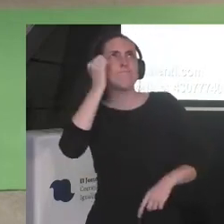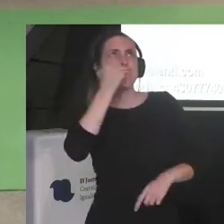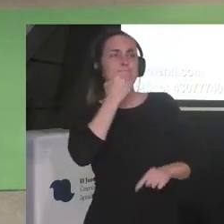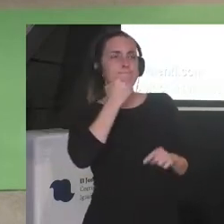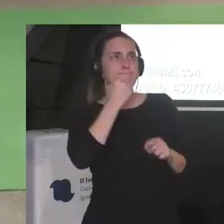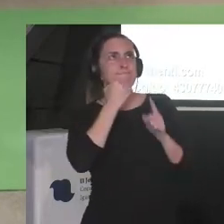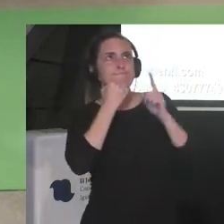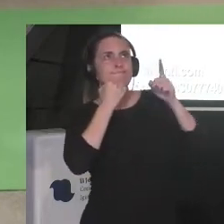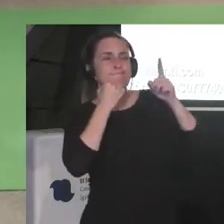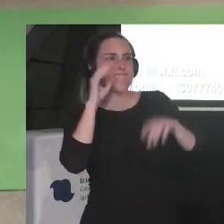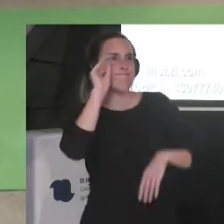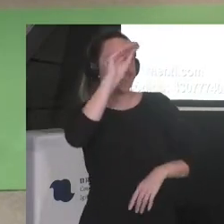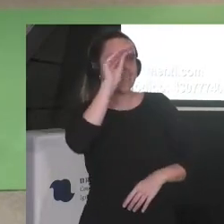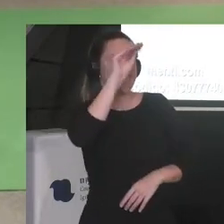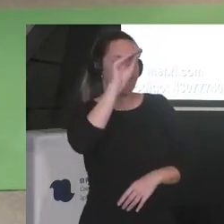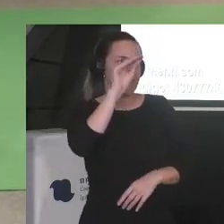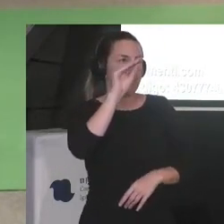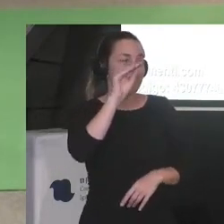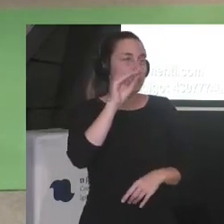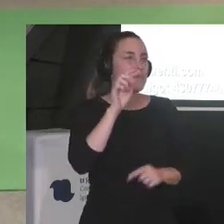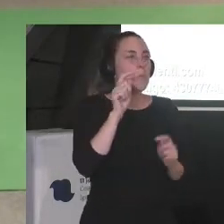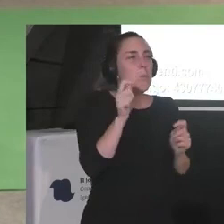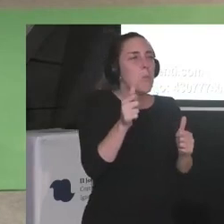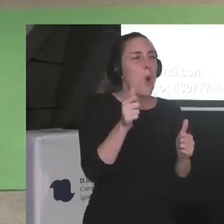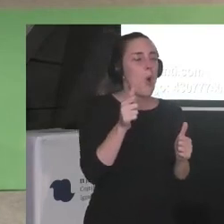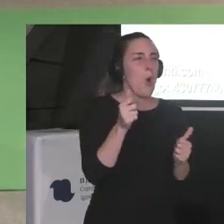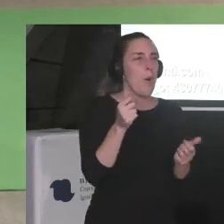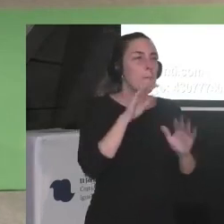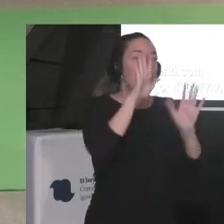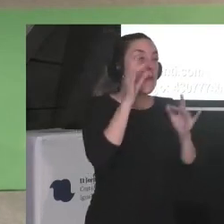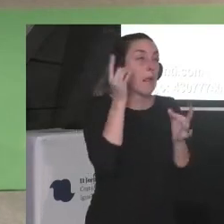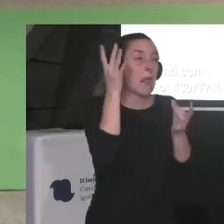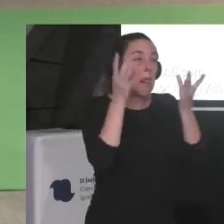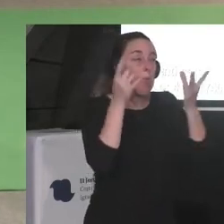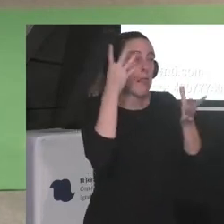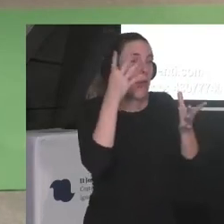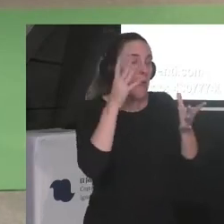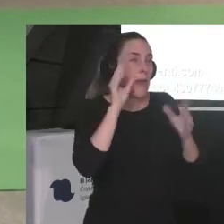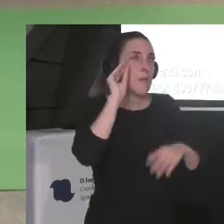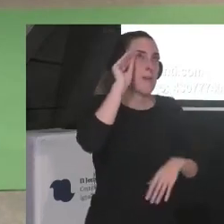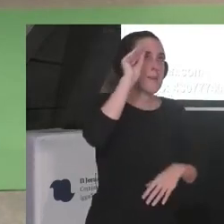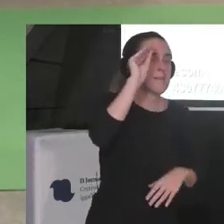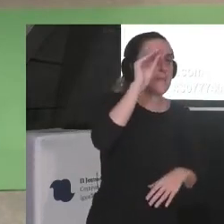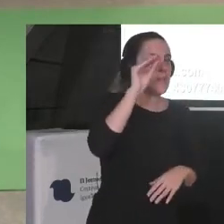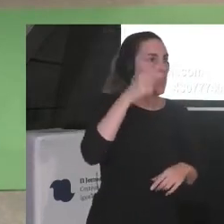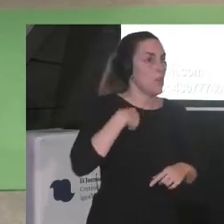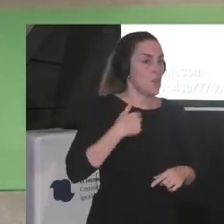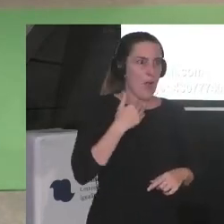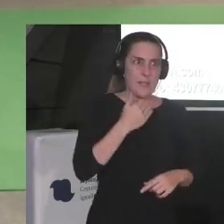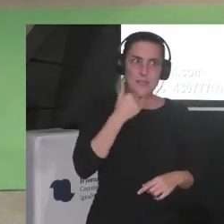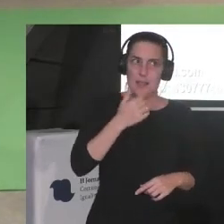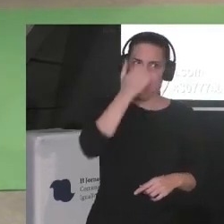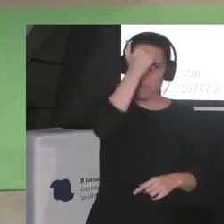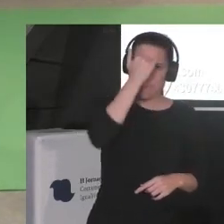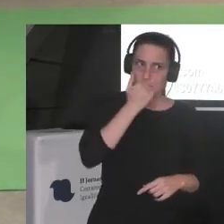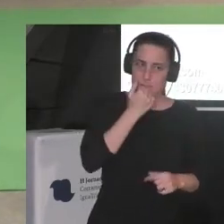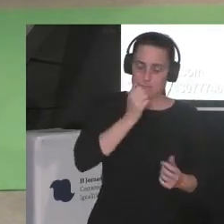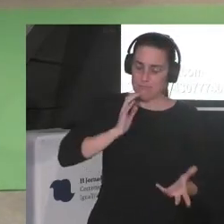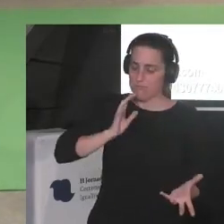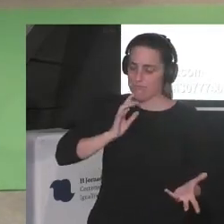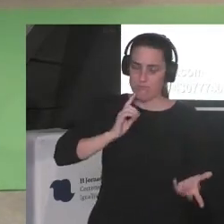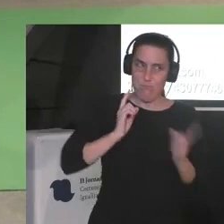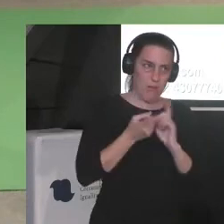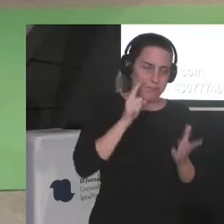con esta esperanza tonta ¿no? de hacer algo pero bueno estoy al borde de convertirme en terrorista ya te lo digo también eso te lo